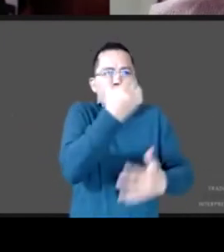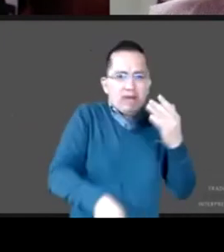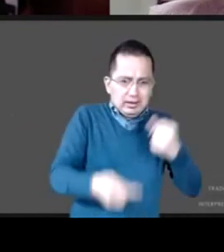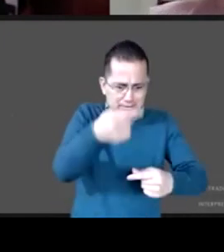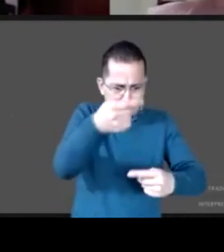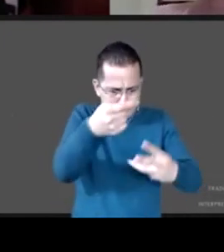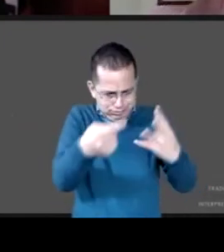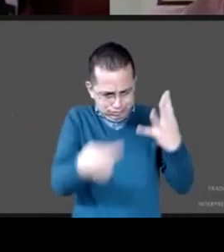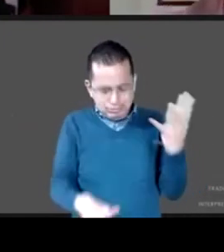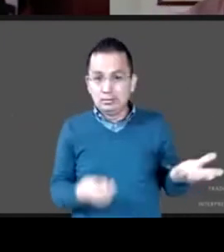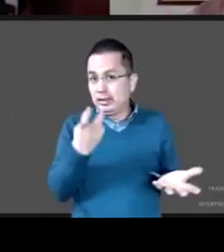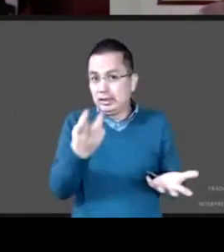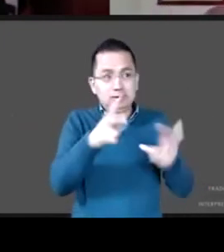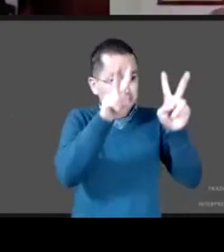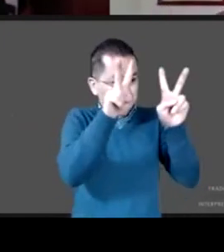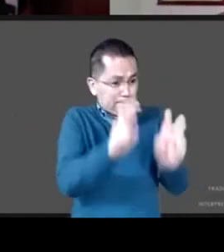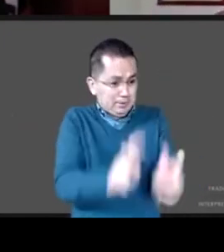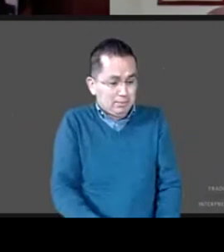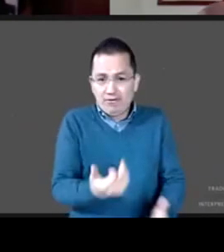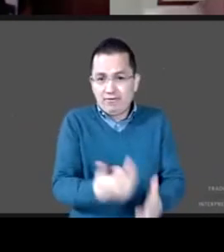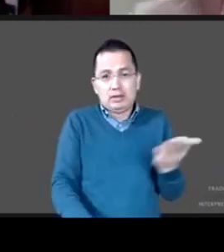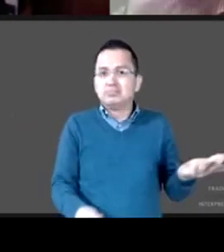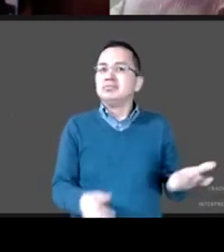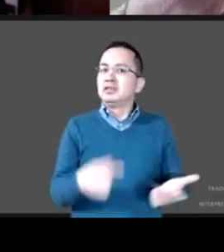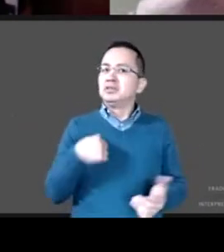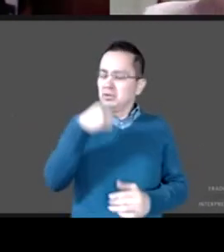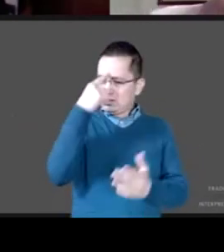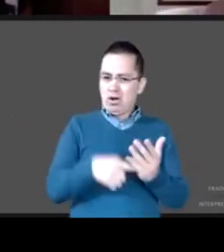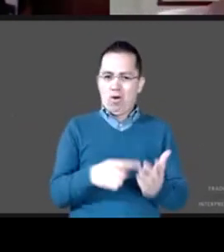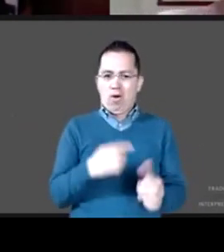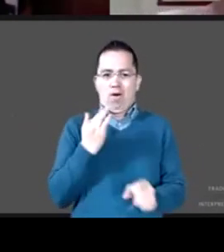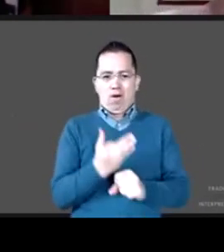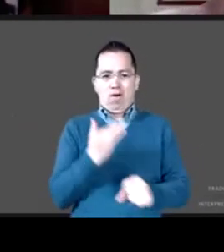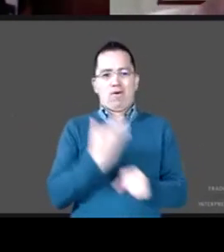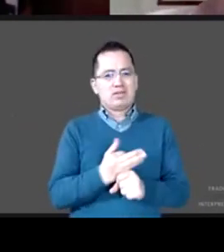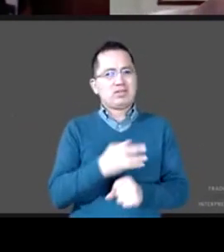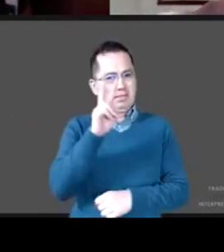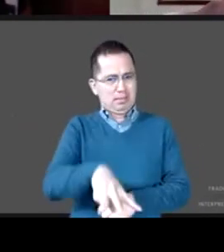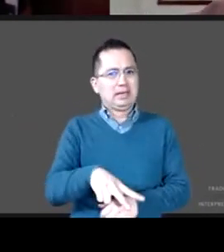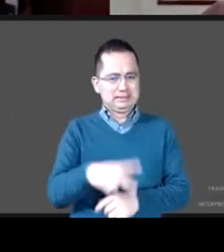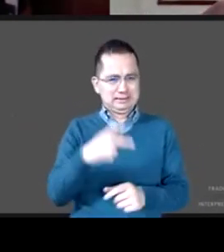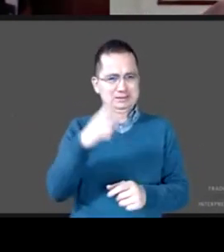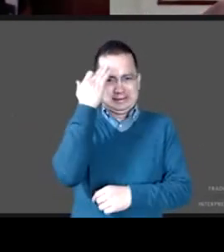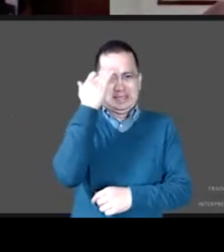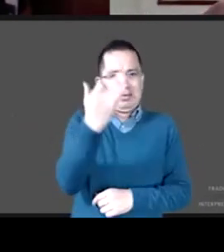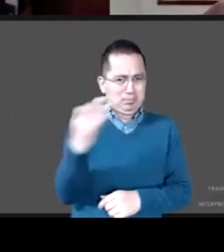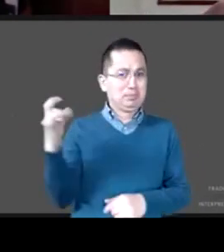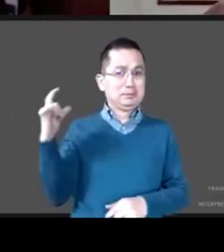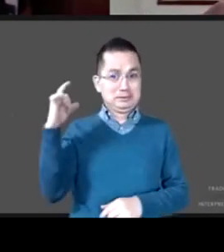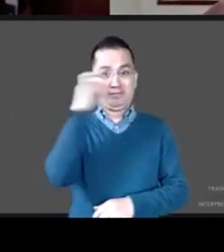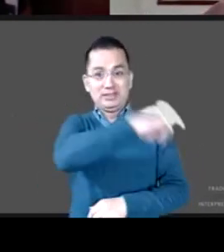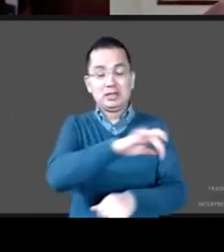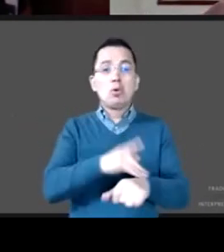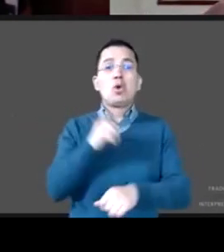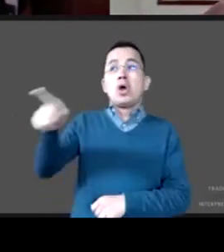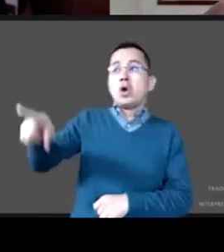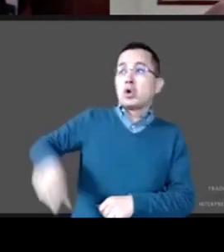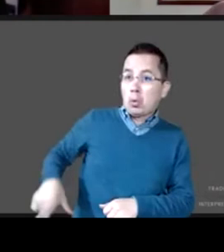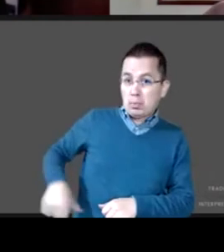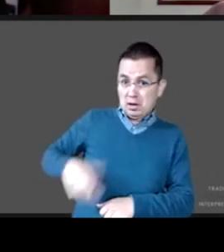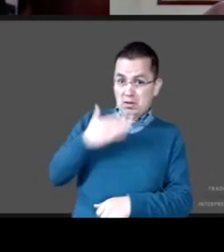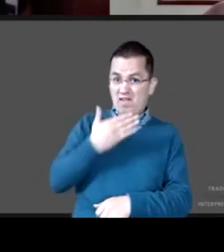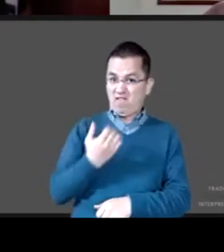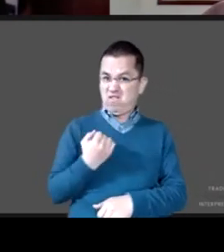creo que estamos en una situación muy compleja porque tenemos una erosión de la política pública y porque los programas